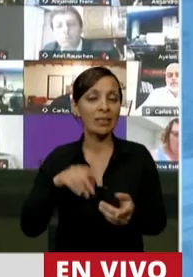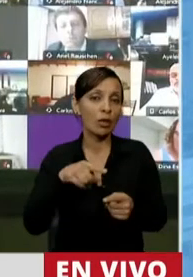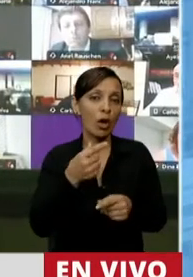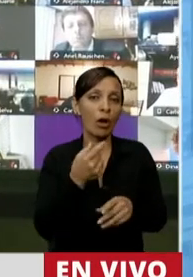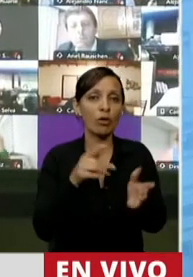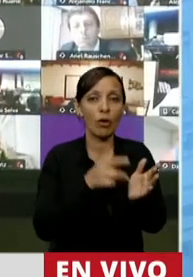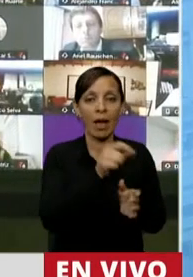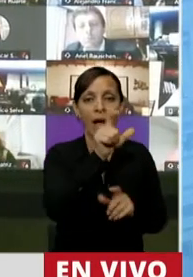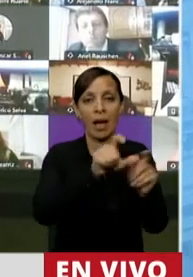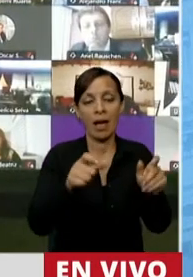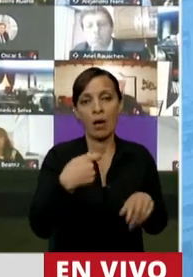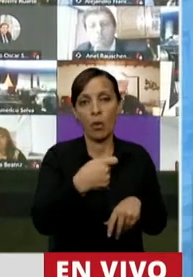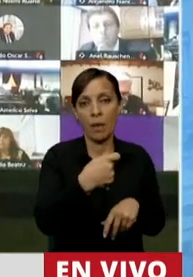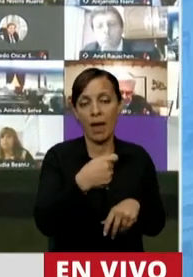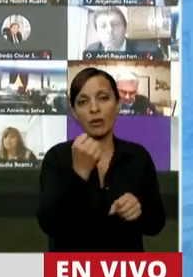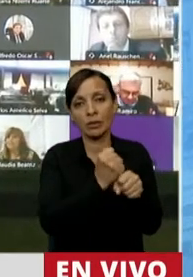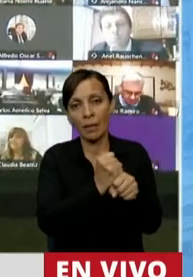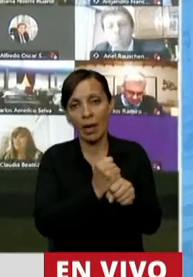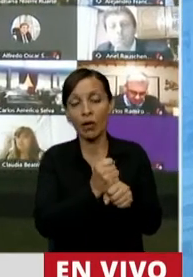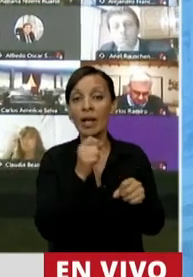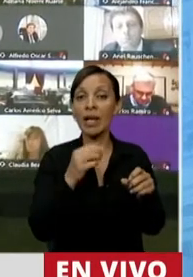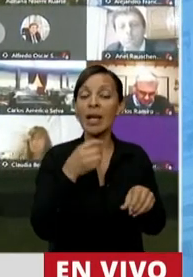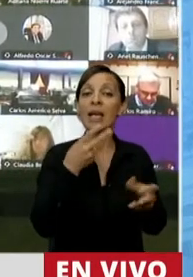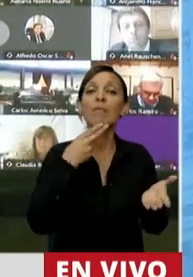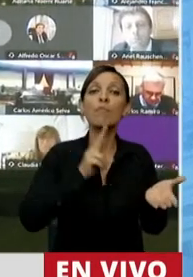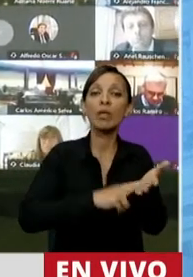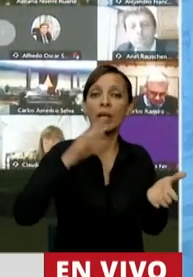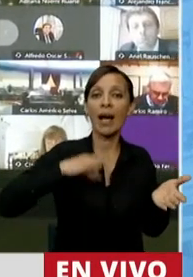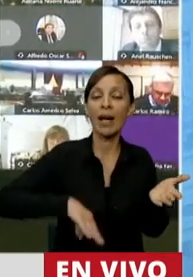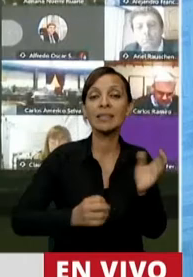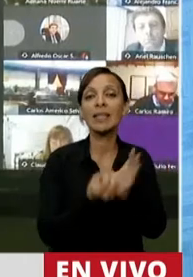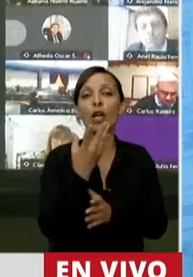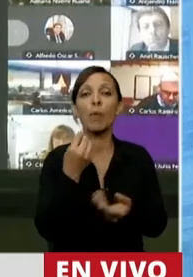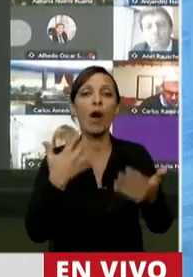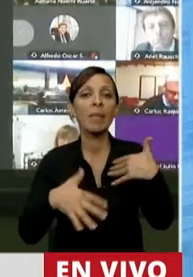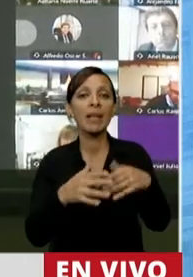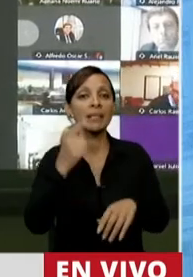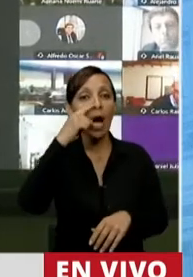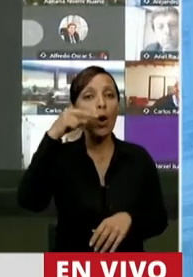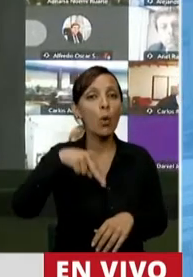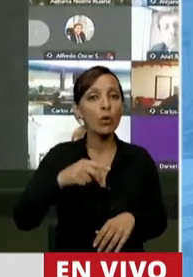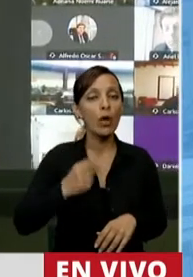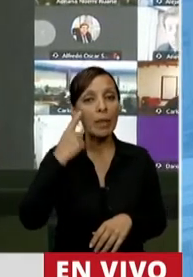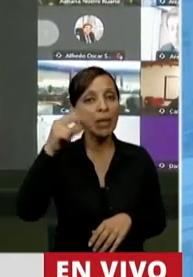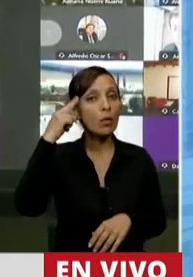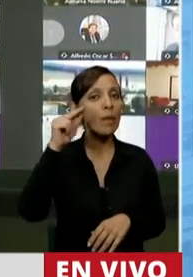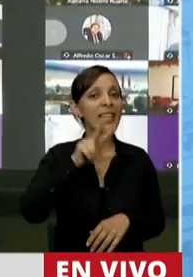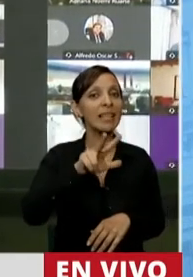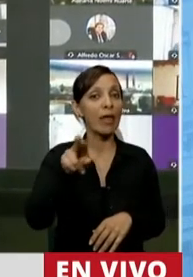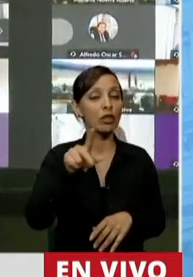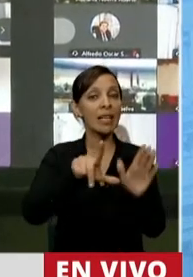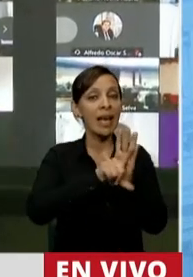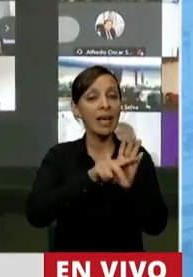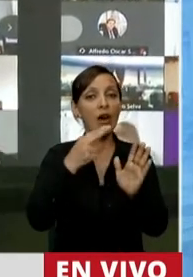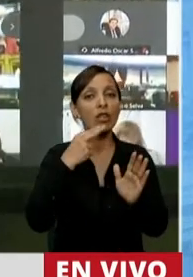jubilados y trabajadores. El impuesto a las ganancias se creó como un impuesto de emergencia a los réditos en junio de 1932. Era la